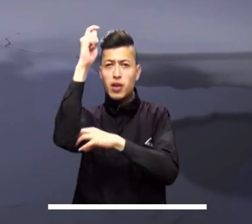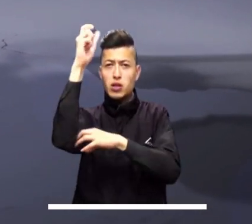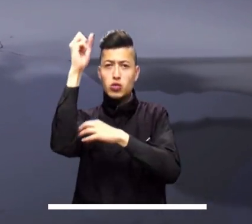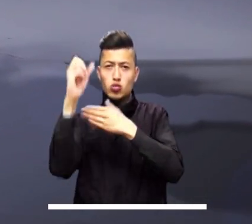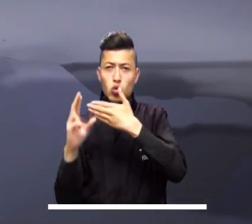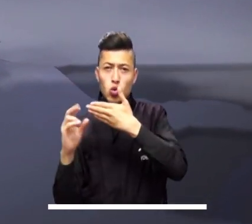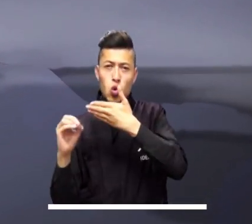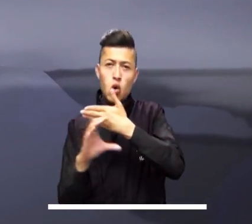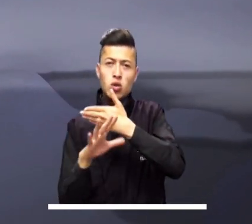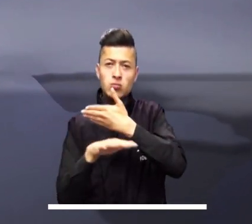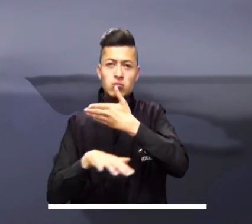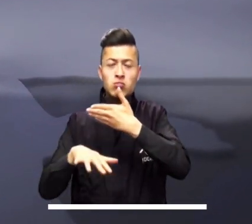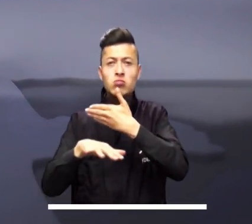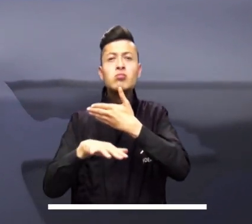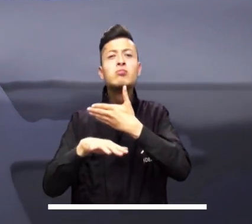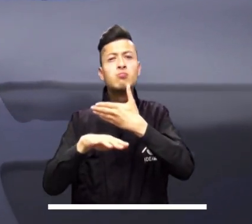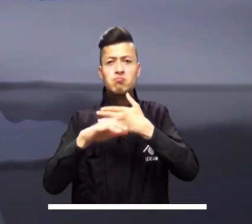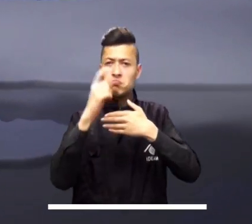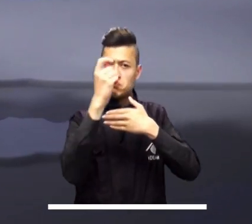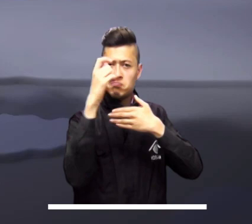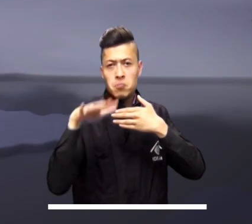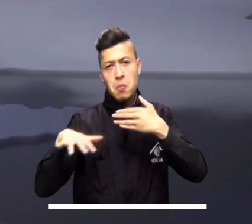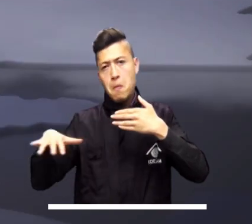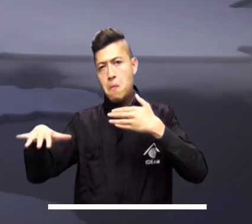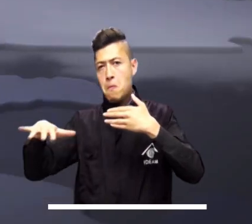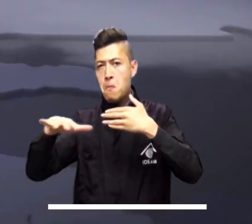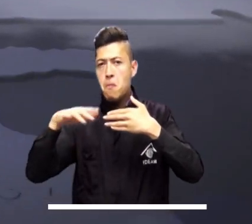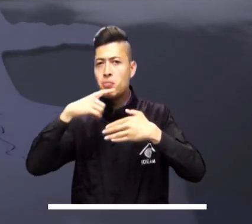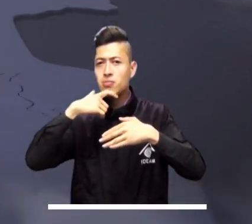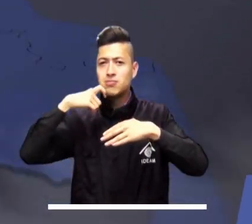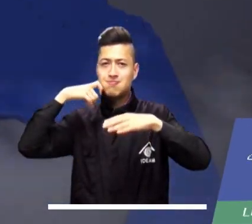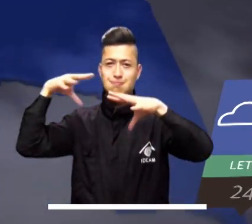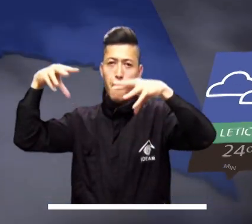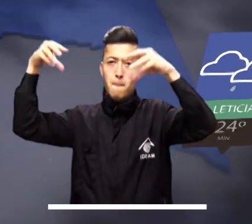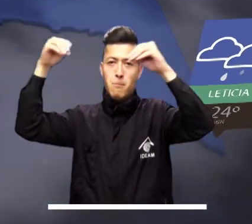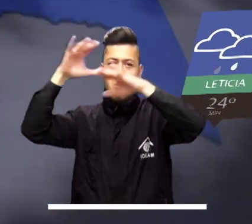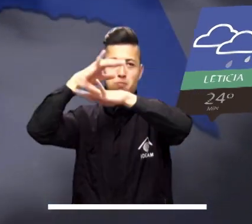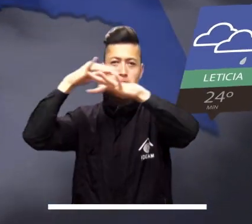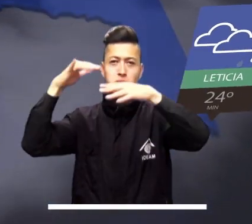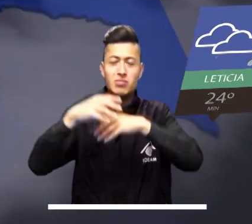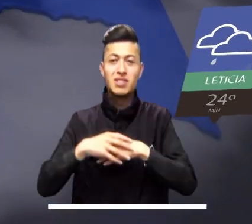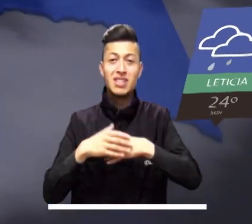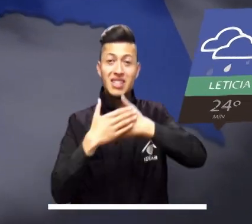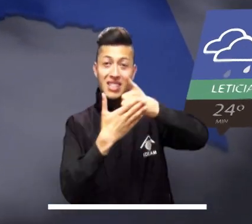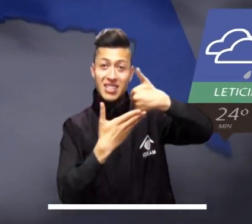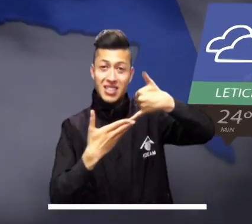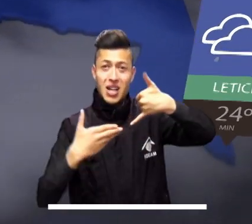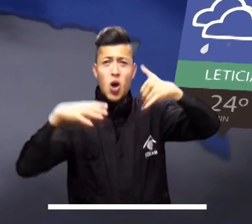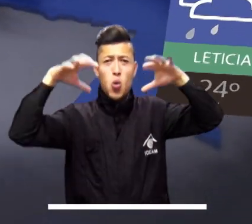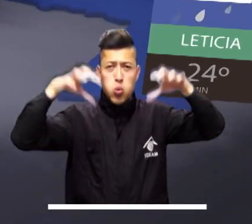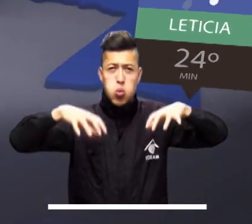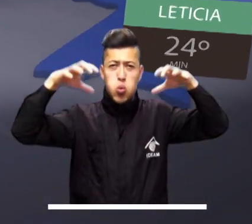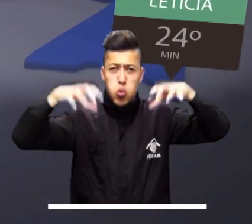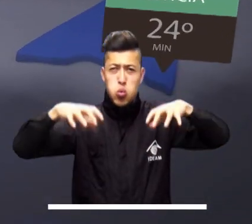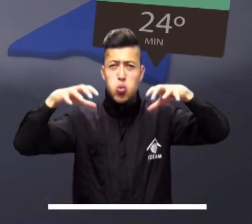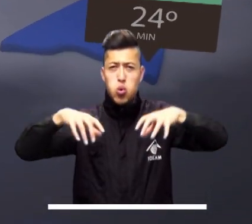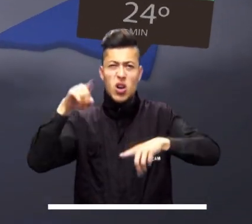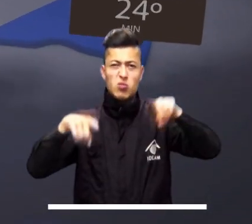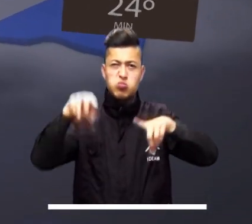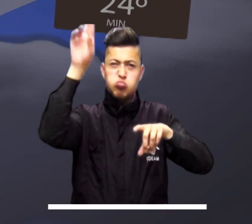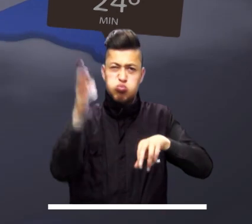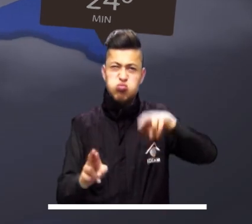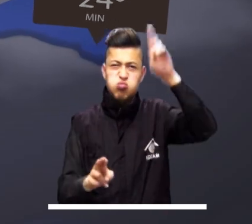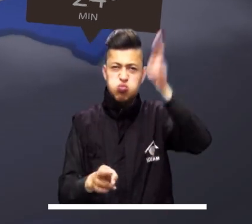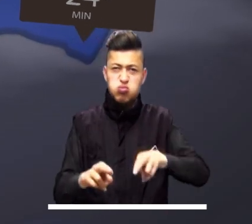Meta. El resto del área estima tiempo seco y cielo con poca nubosidad. Sobre la Amazonía se anticipan lluvias constantes, algunas con tormentas